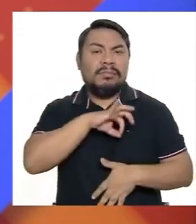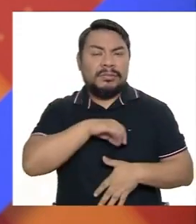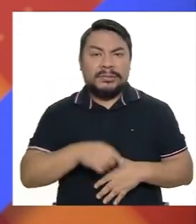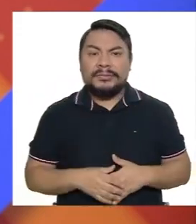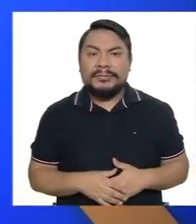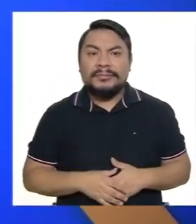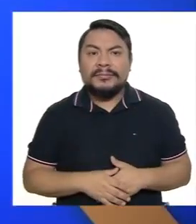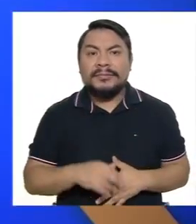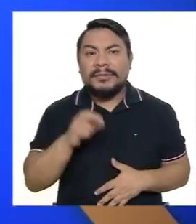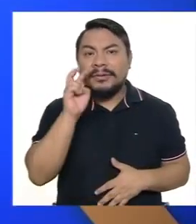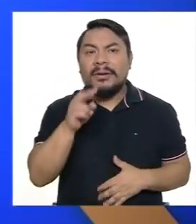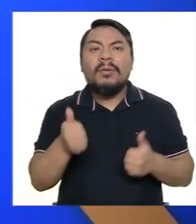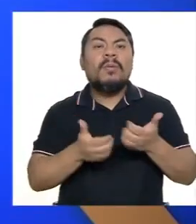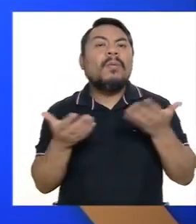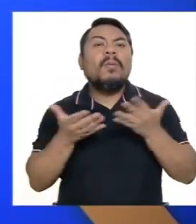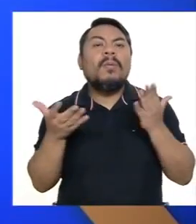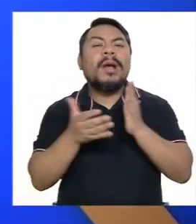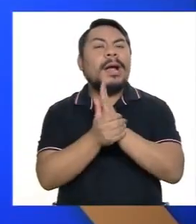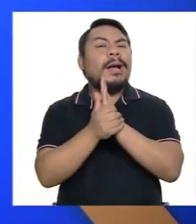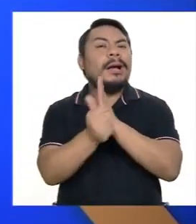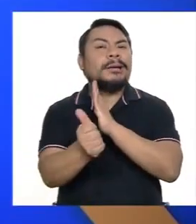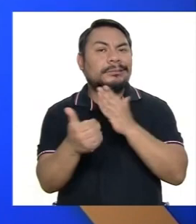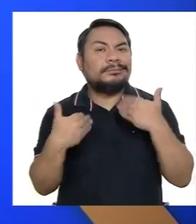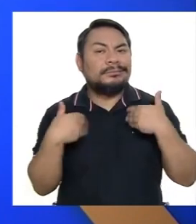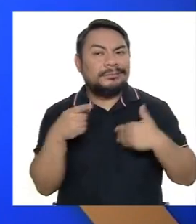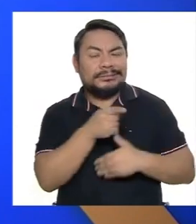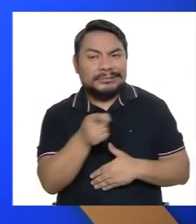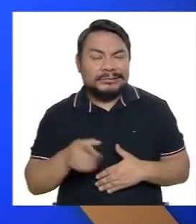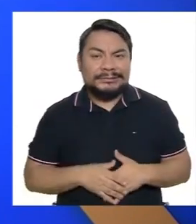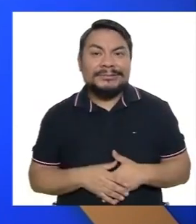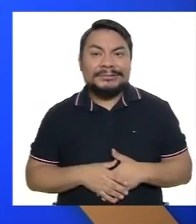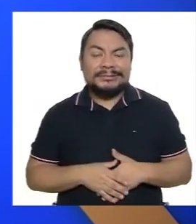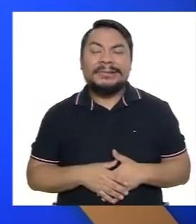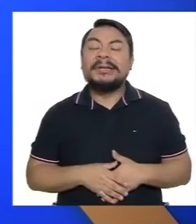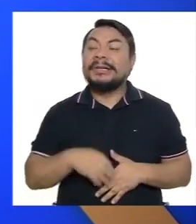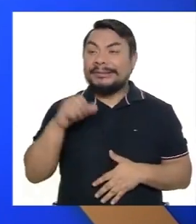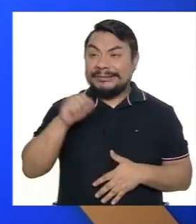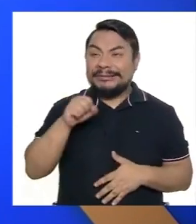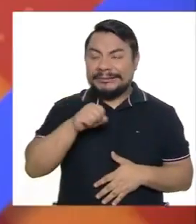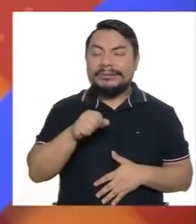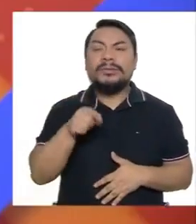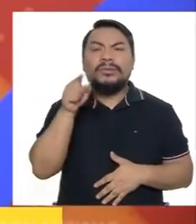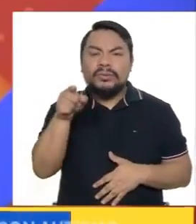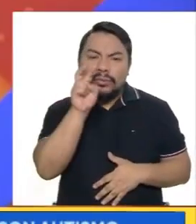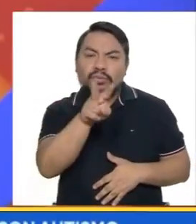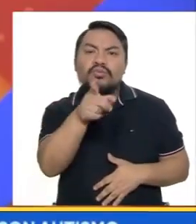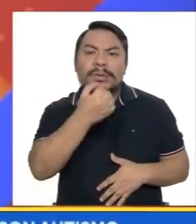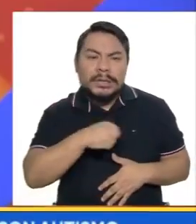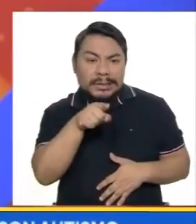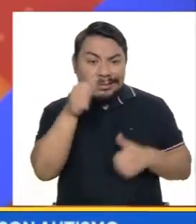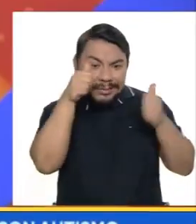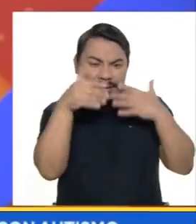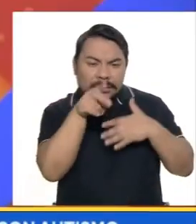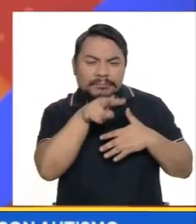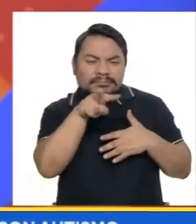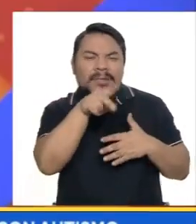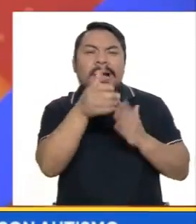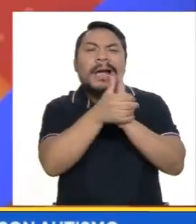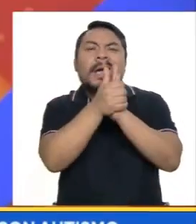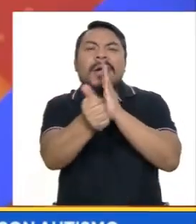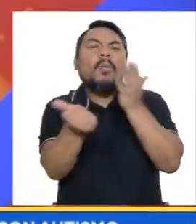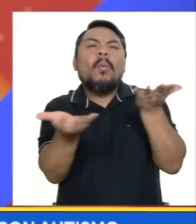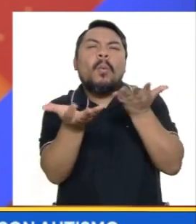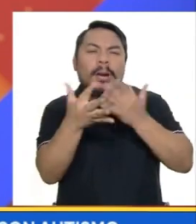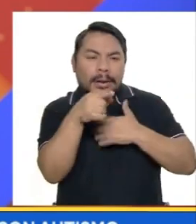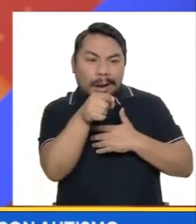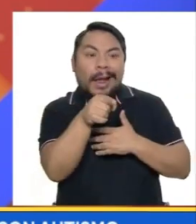Averiguar cuáles son los talentos que tiene la criatura. Así es. Averiguar cuáles son los talentos que tienen